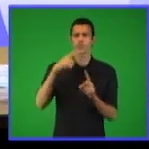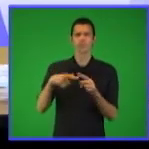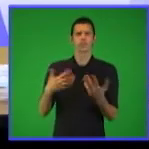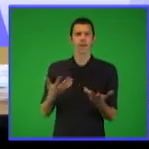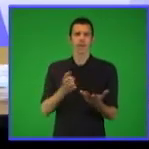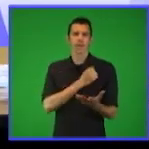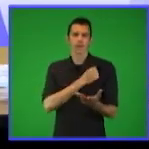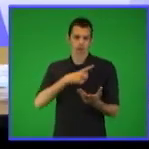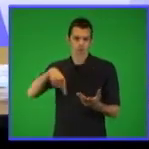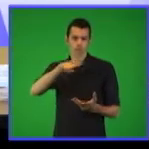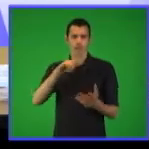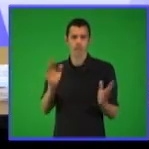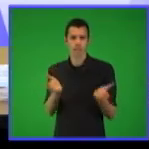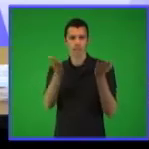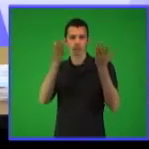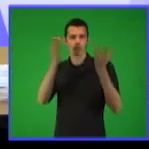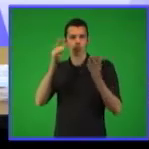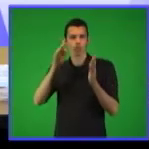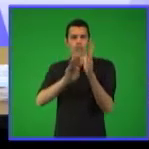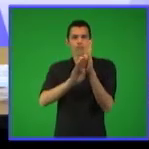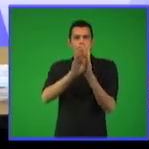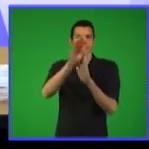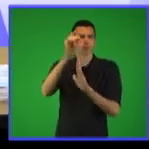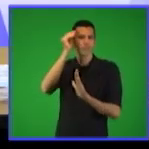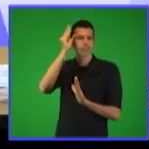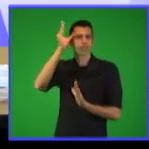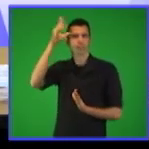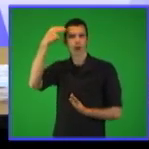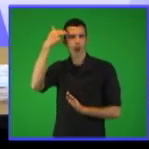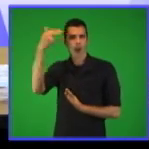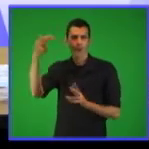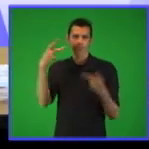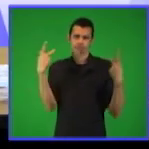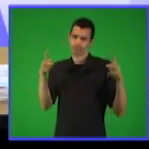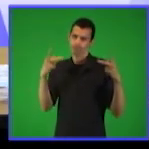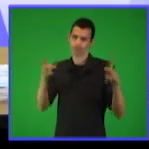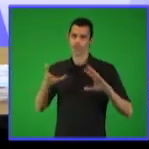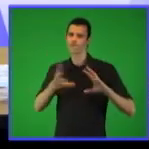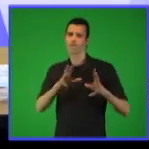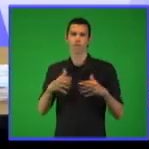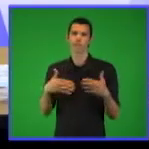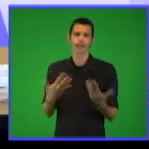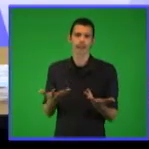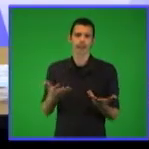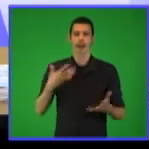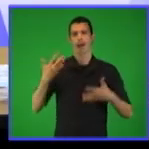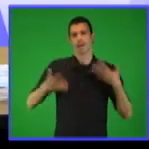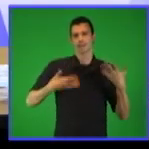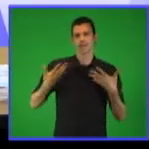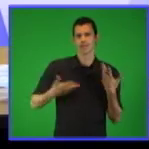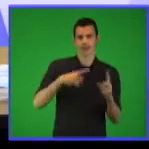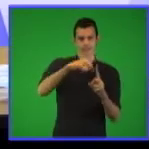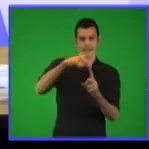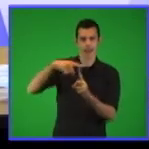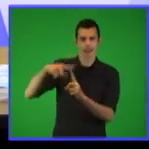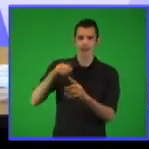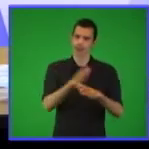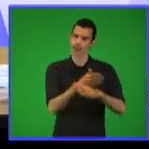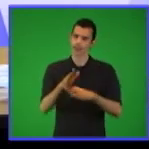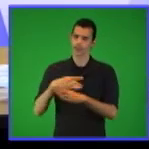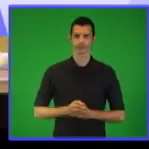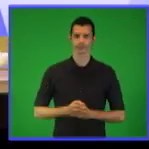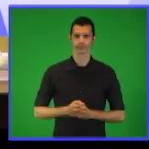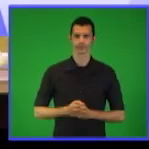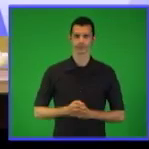desarrollo de sus habilidades profesionales a partir de las diferentes actividades que vamos a